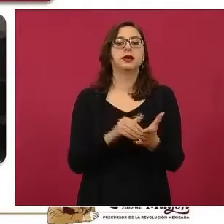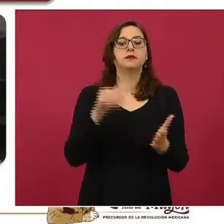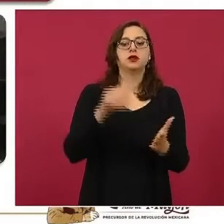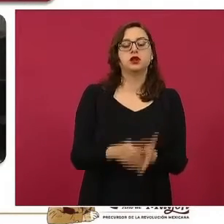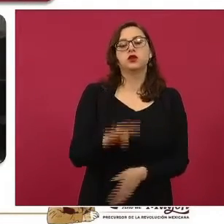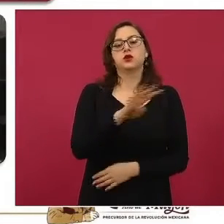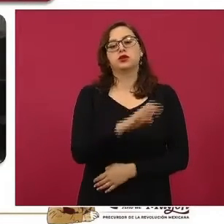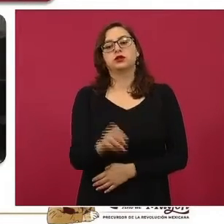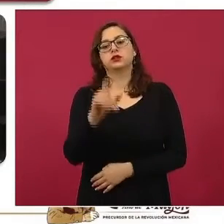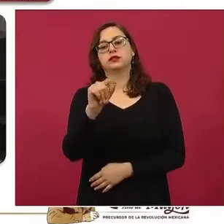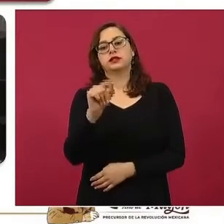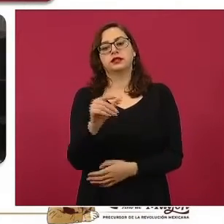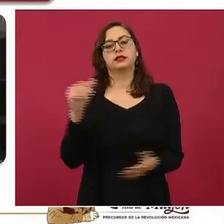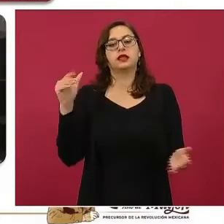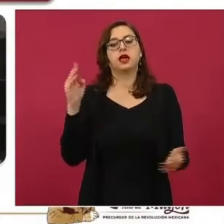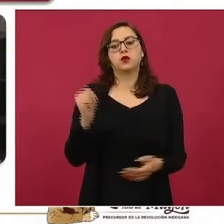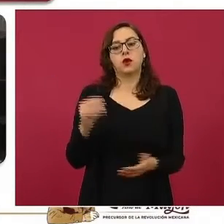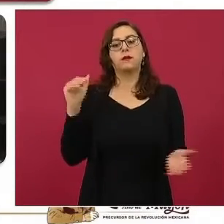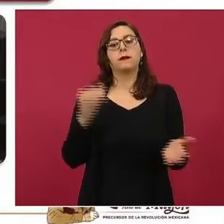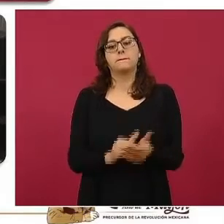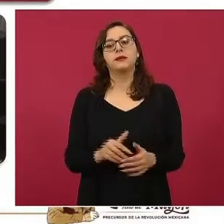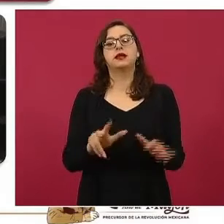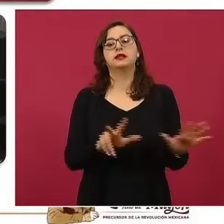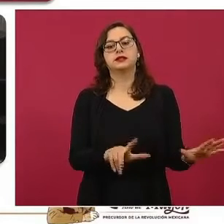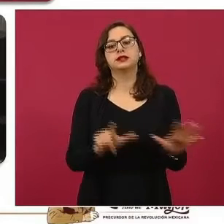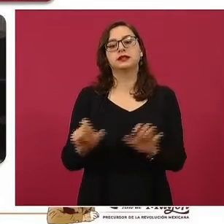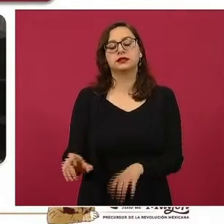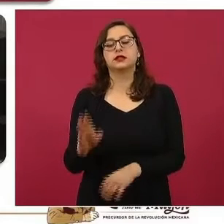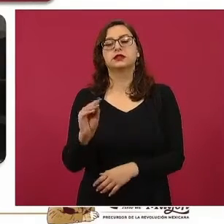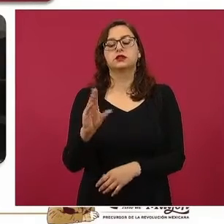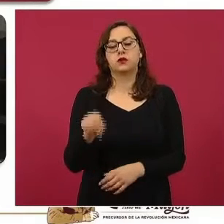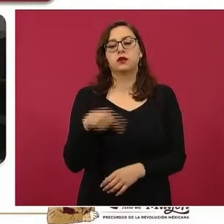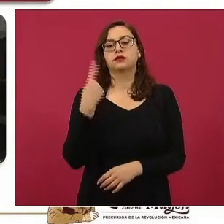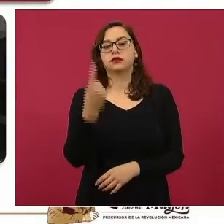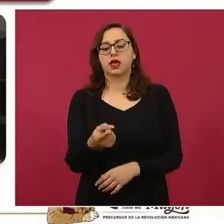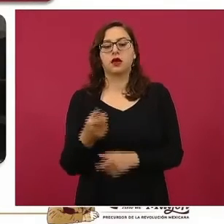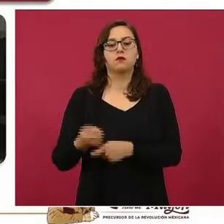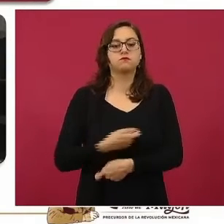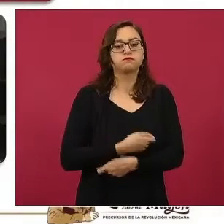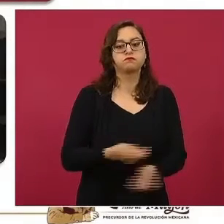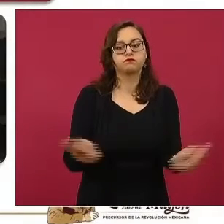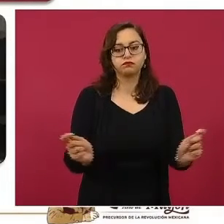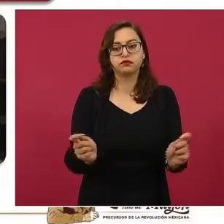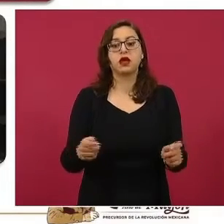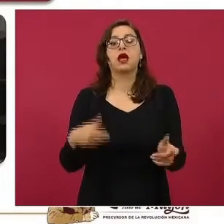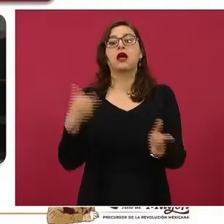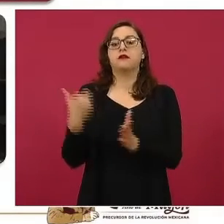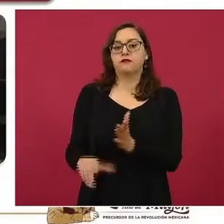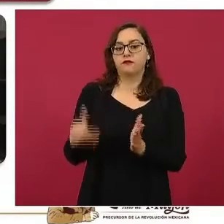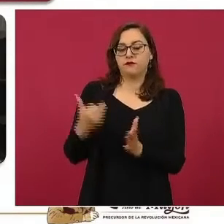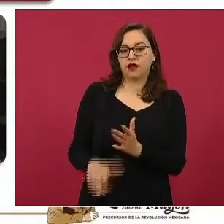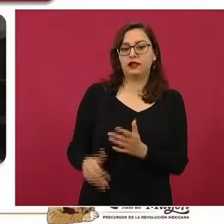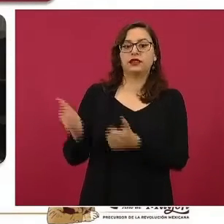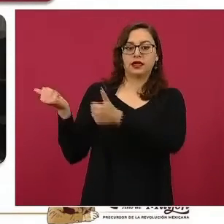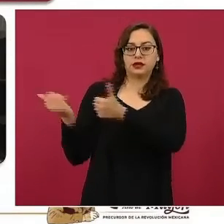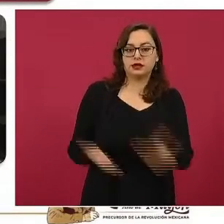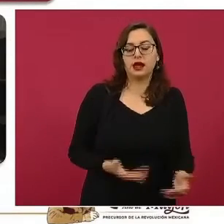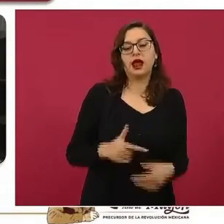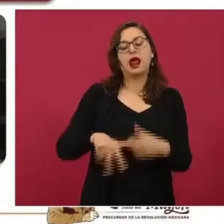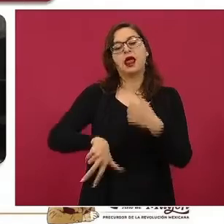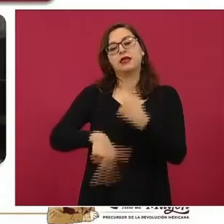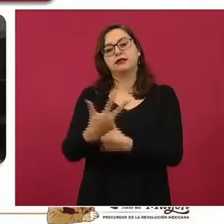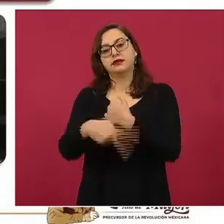setecientas noventa y un piezas y se encuentran en tránsito trece millones seiscientas veintisiete mil ciento